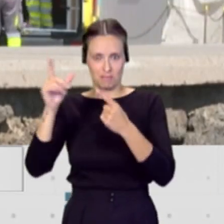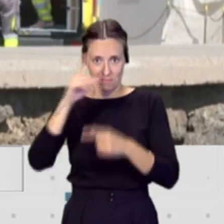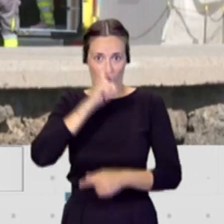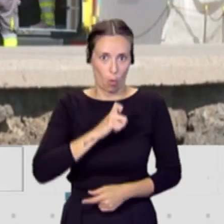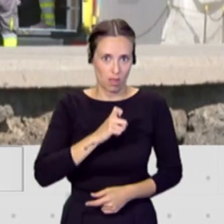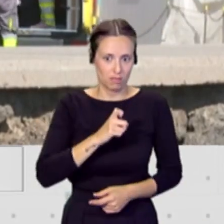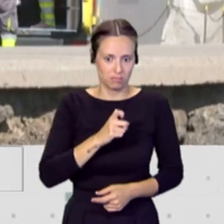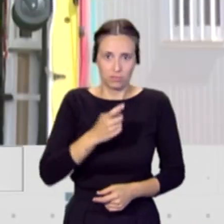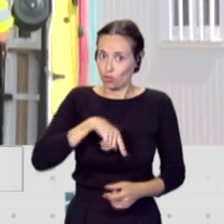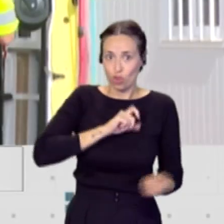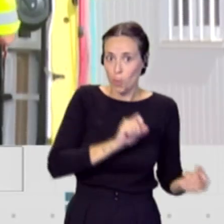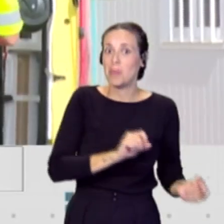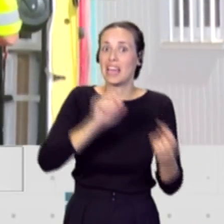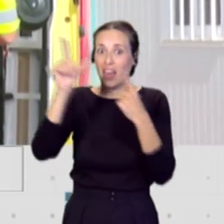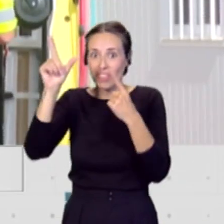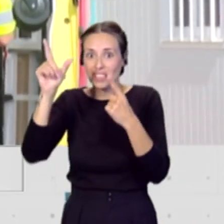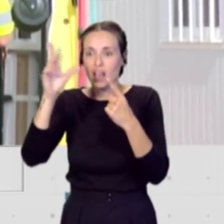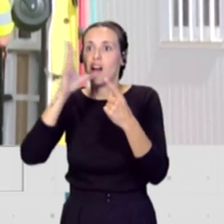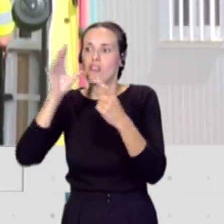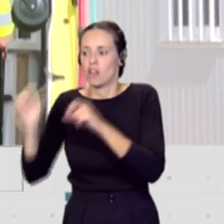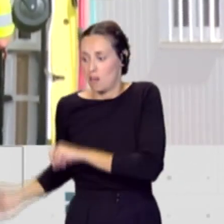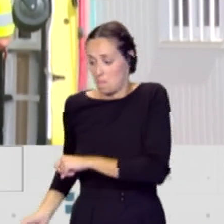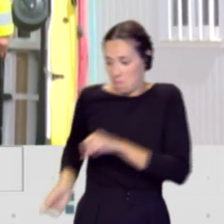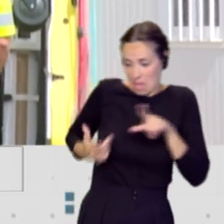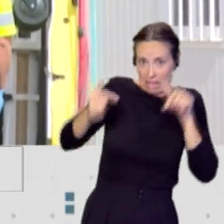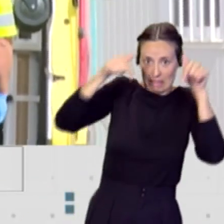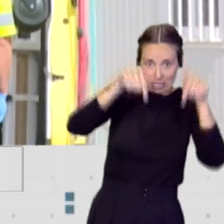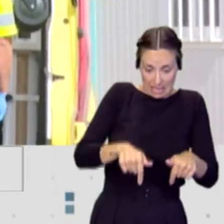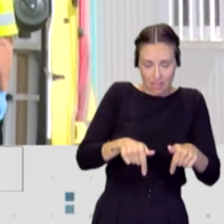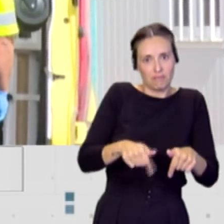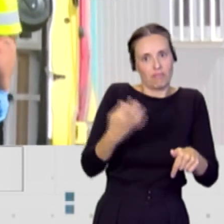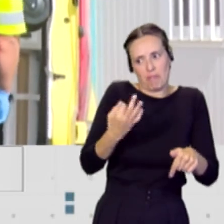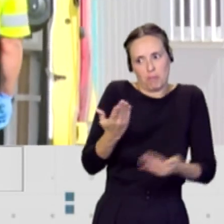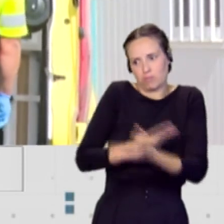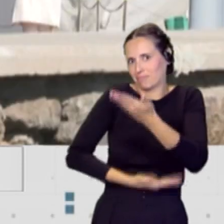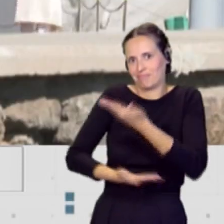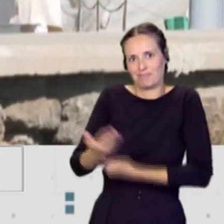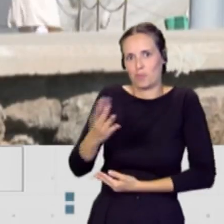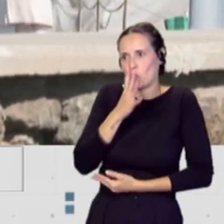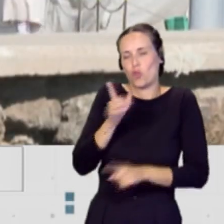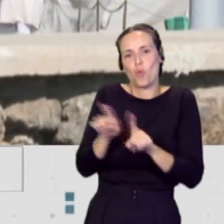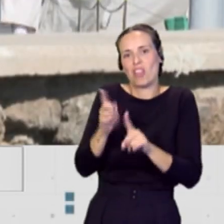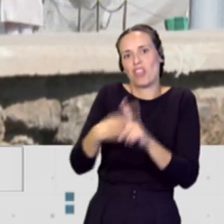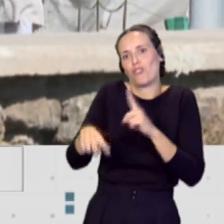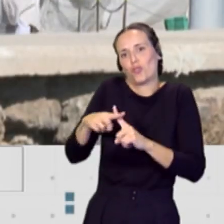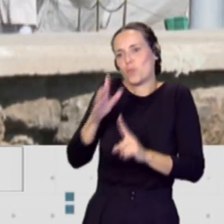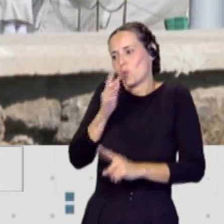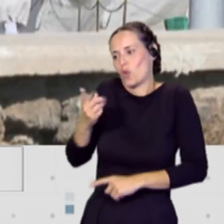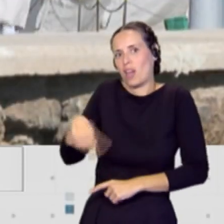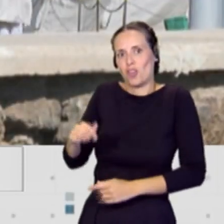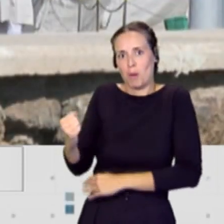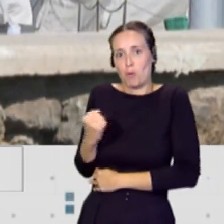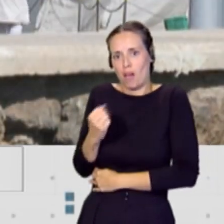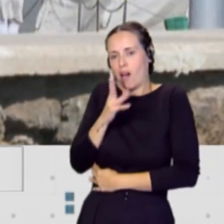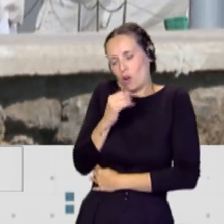migraron, pero nosotros tenemos que devolverse ese granito de harina que nos prestaron en su momento y